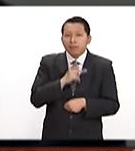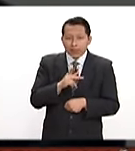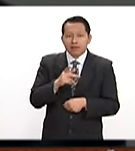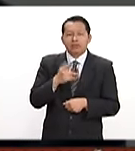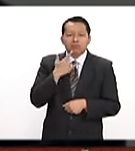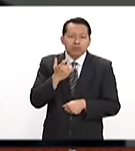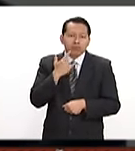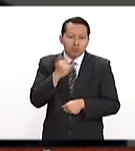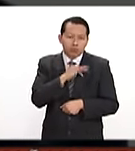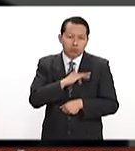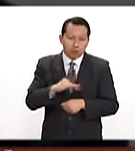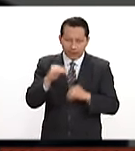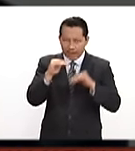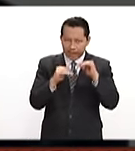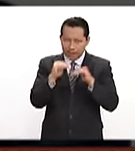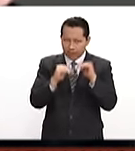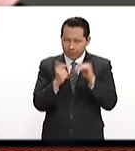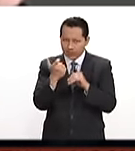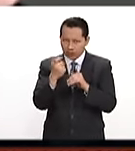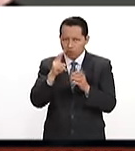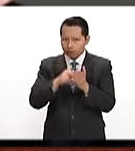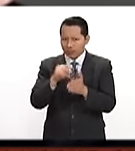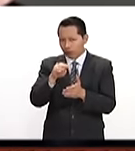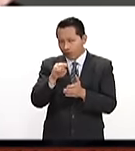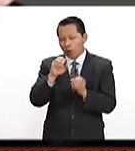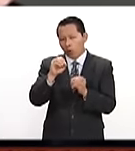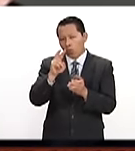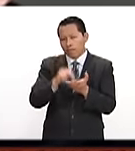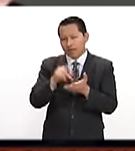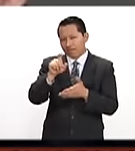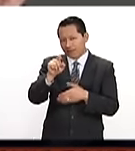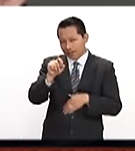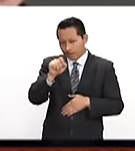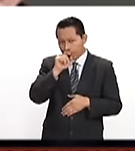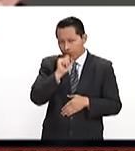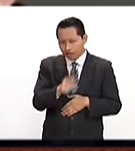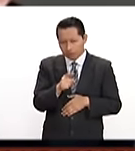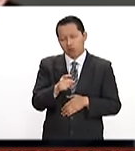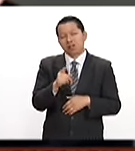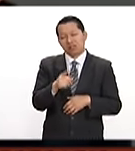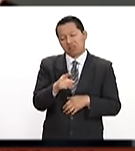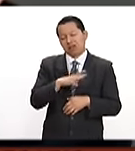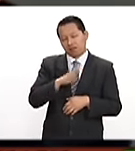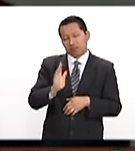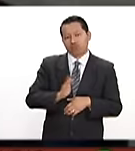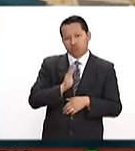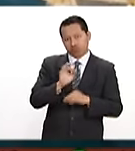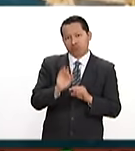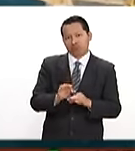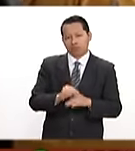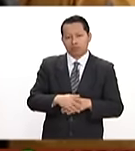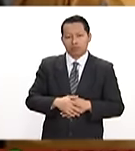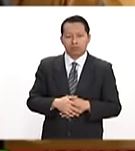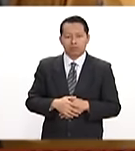equilibrio financiero en el 2019 o en el 2020, que es una cosa casi sorprendente.